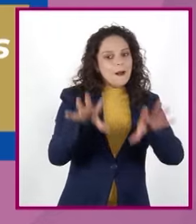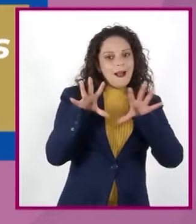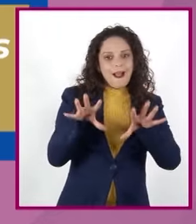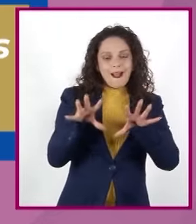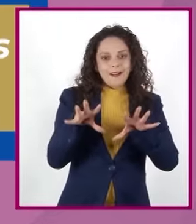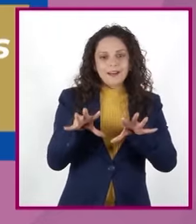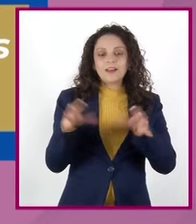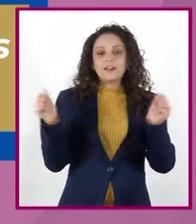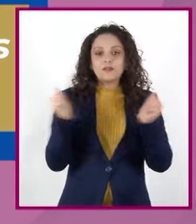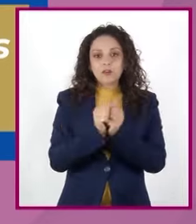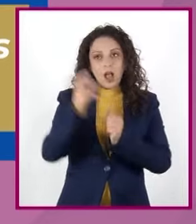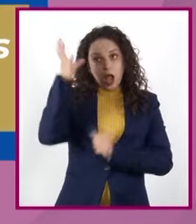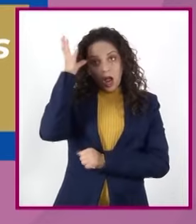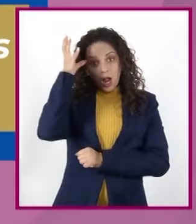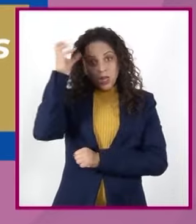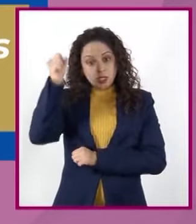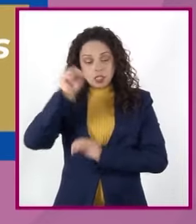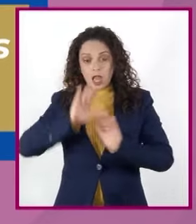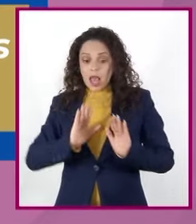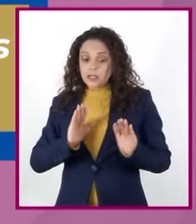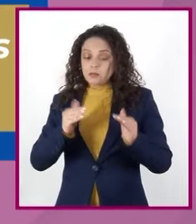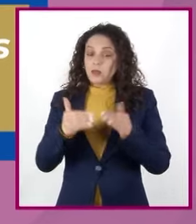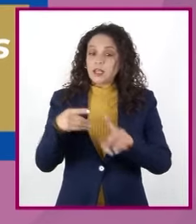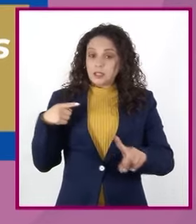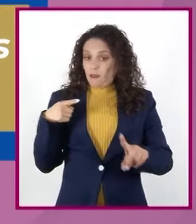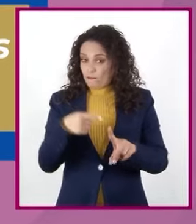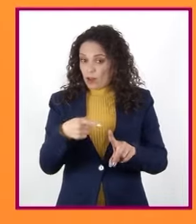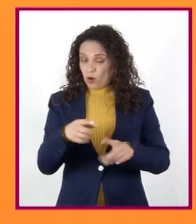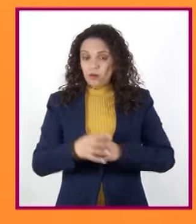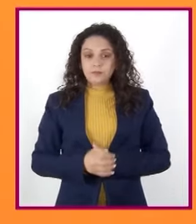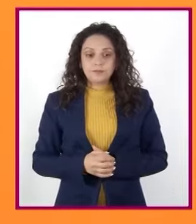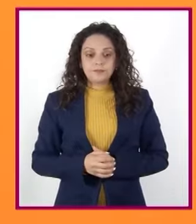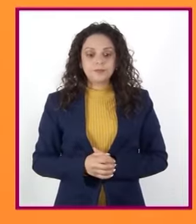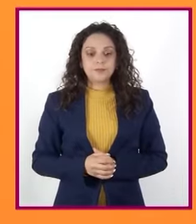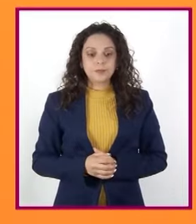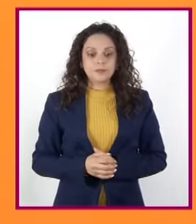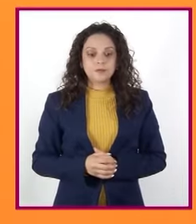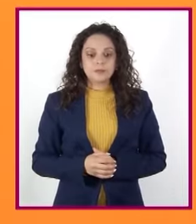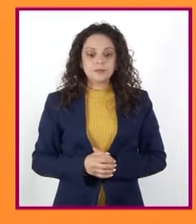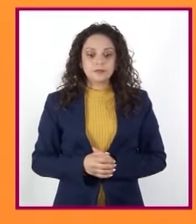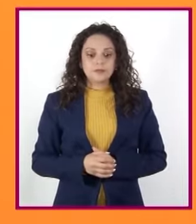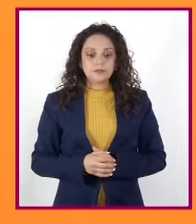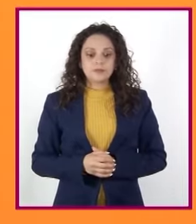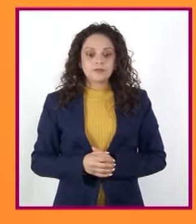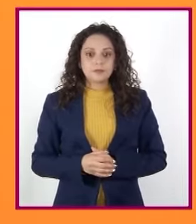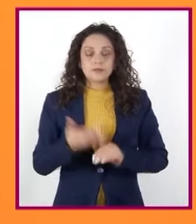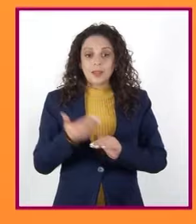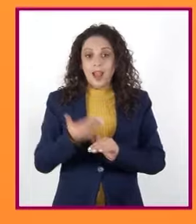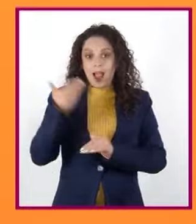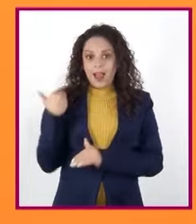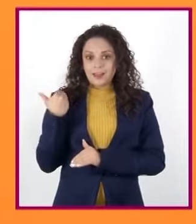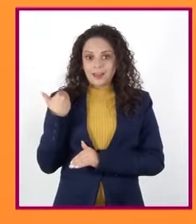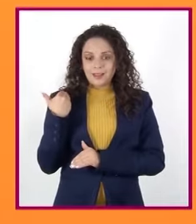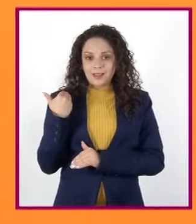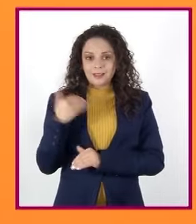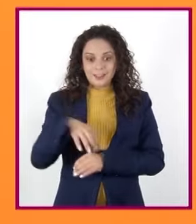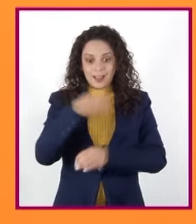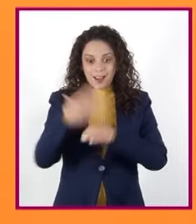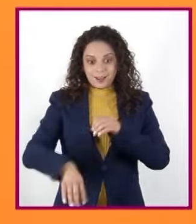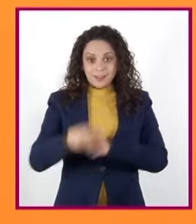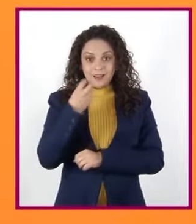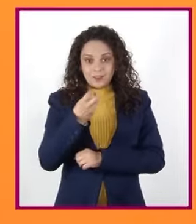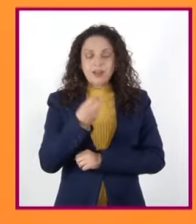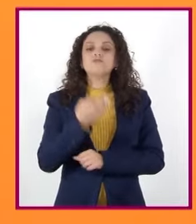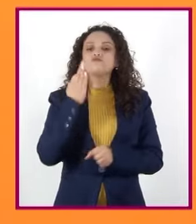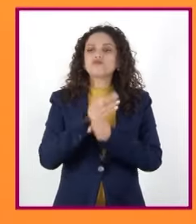conceptos muy específicos Antes de despedirnos, quiero compartirles este video Que nos